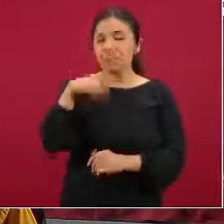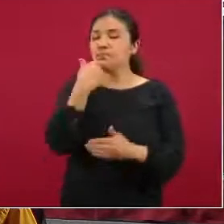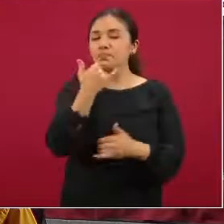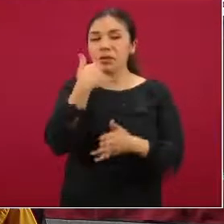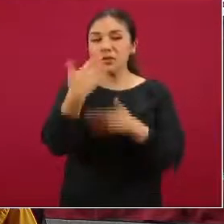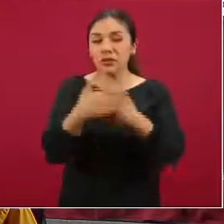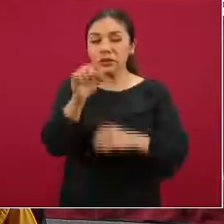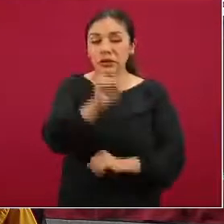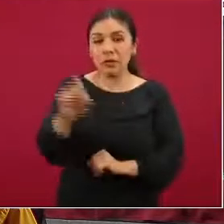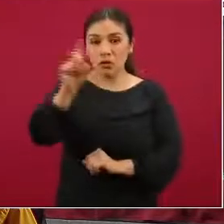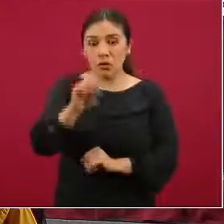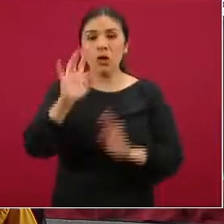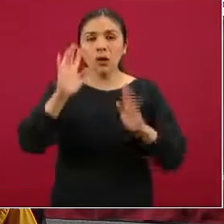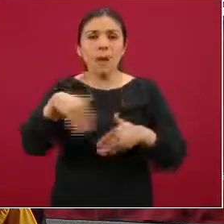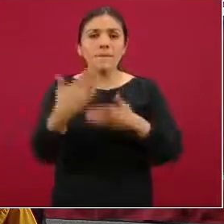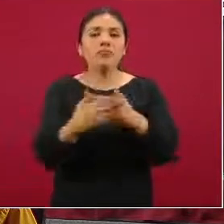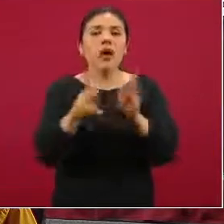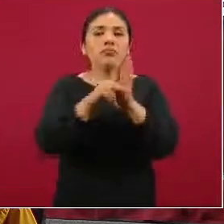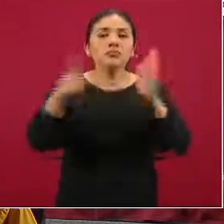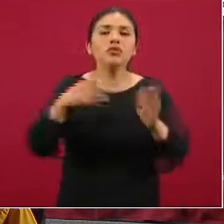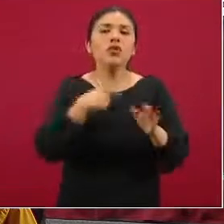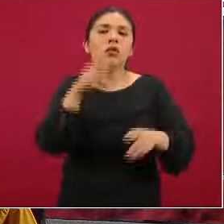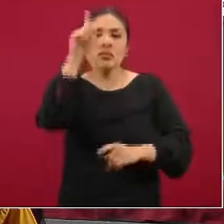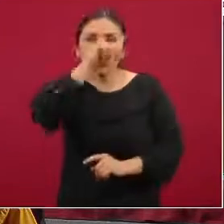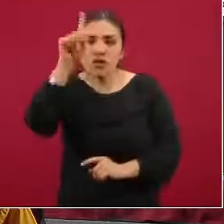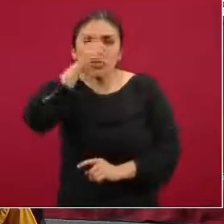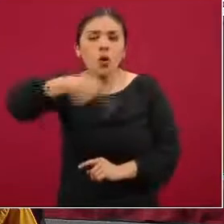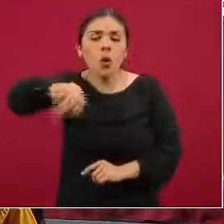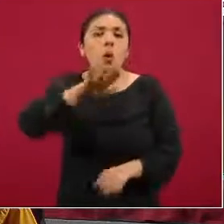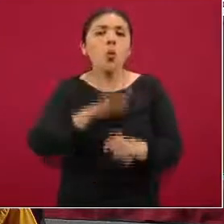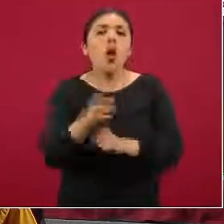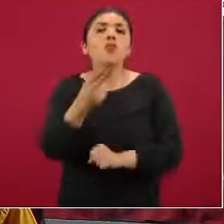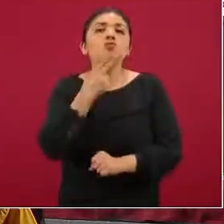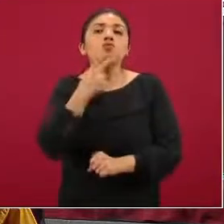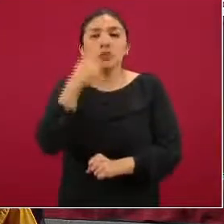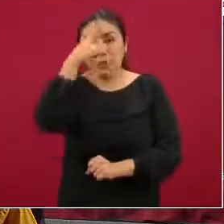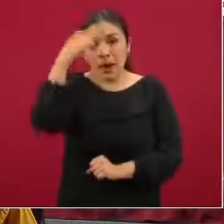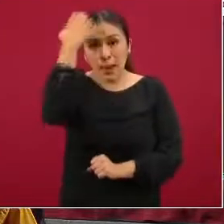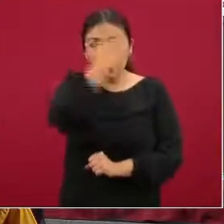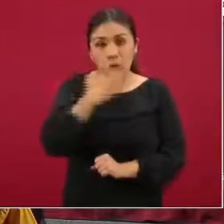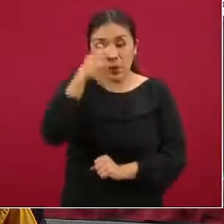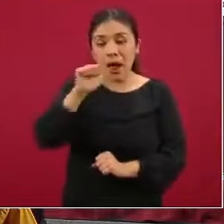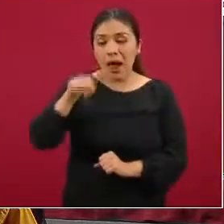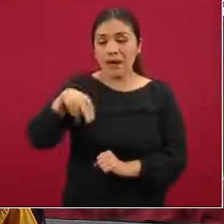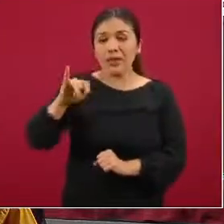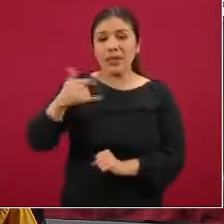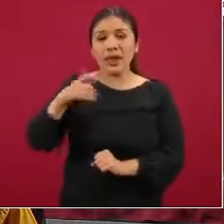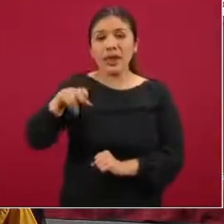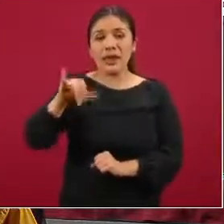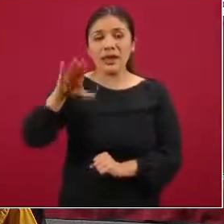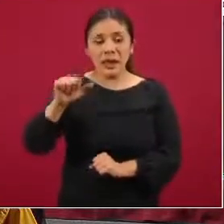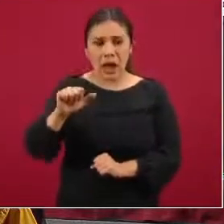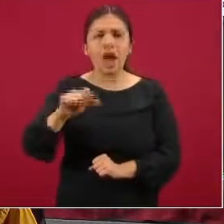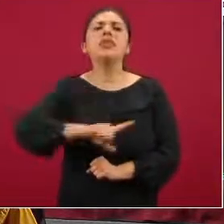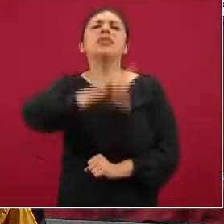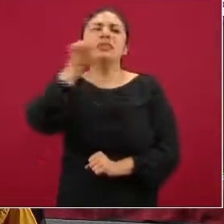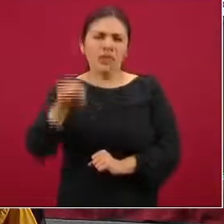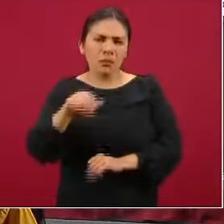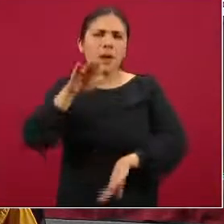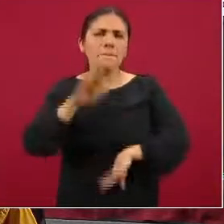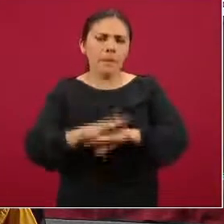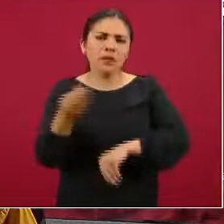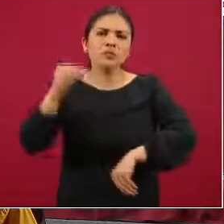publicando ya las recomendaciones oficiales y la utilidad de la prueba antigénica, la cual más adelante será